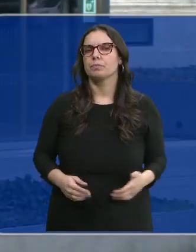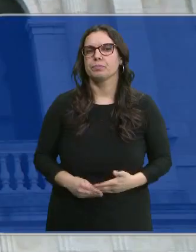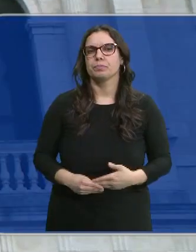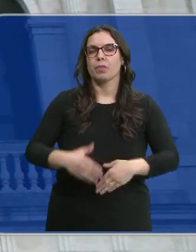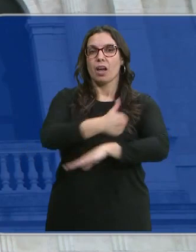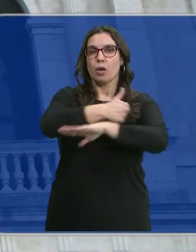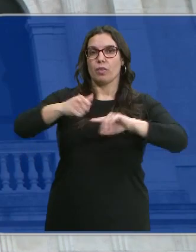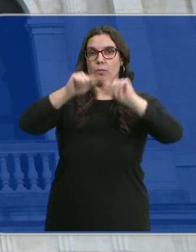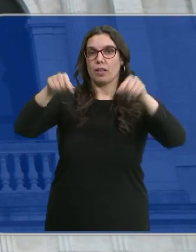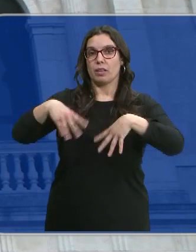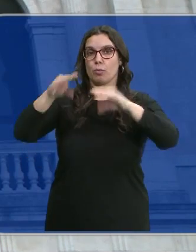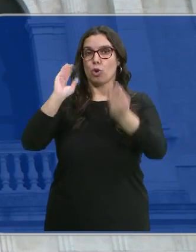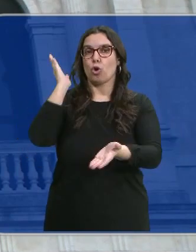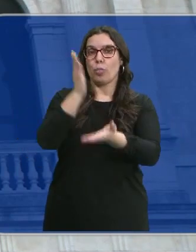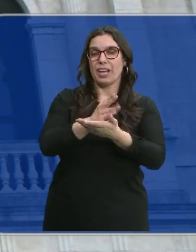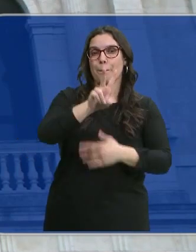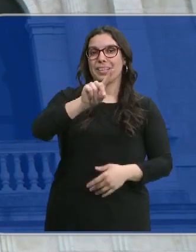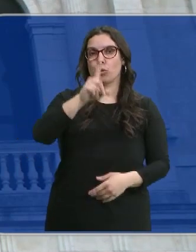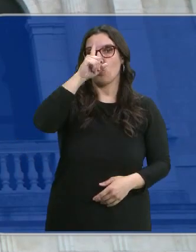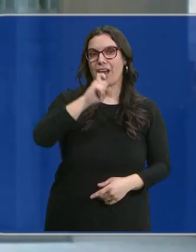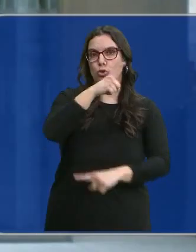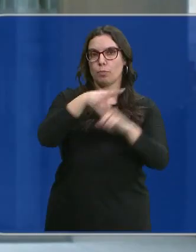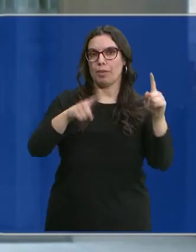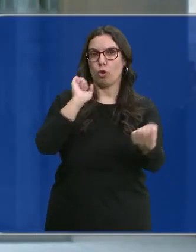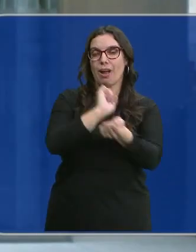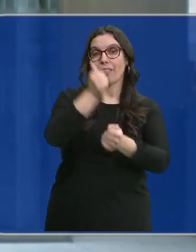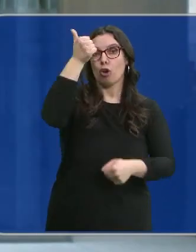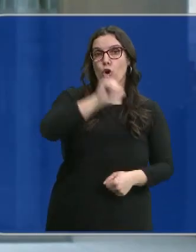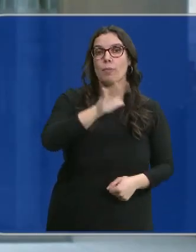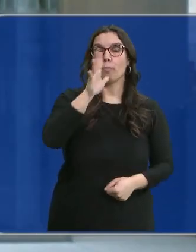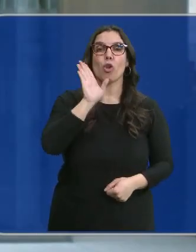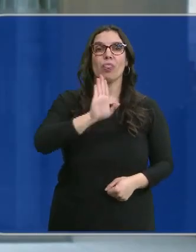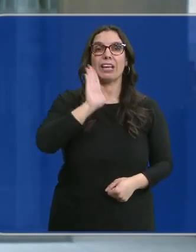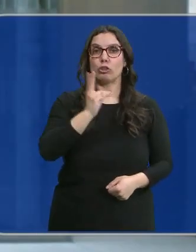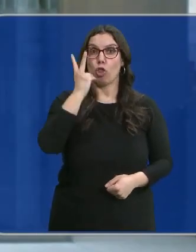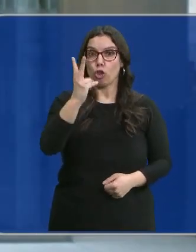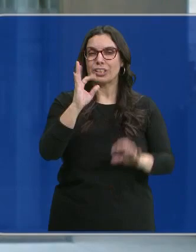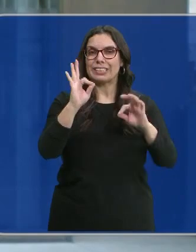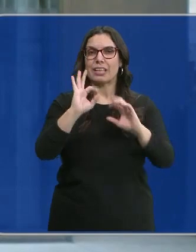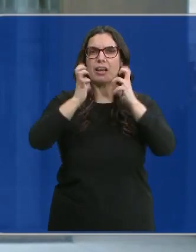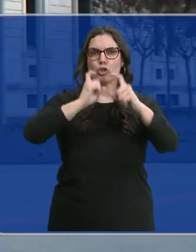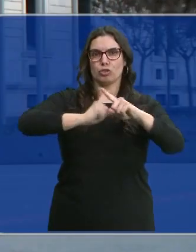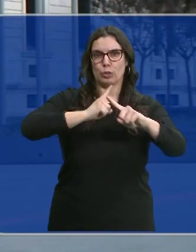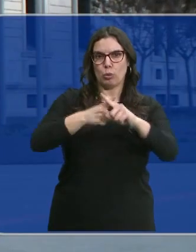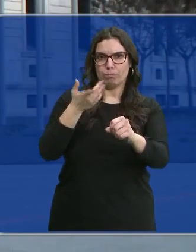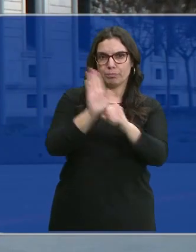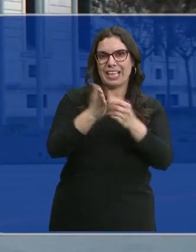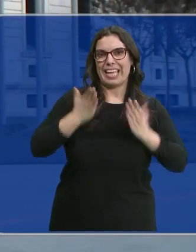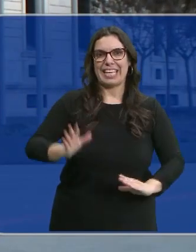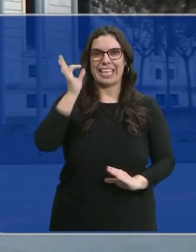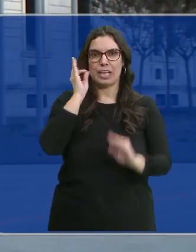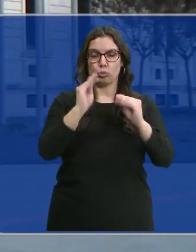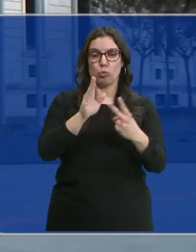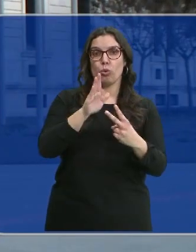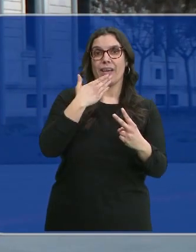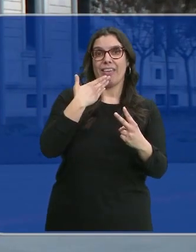La audiencia de Burgos condena, por otra parte, a 21 años y medio de cárcel a un hombre por dos delitos continuados de agresión sexual a sus hijas desde que